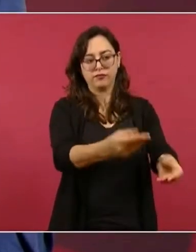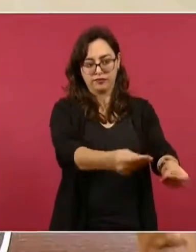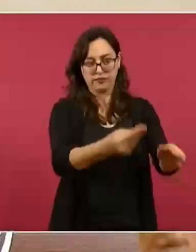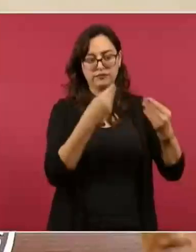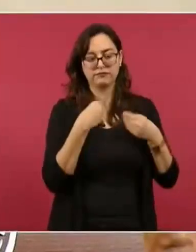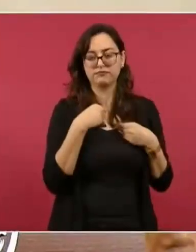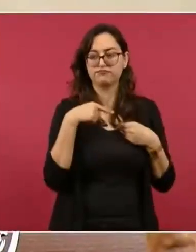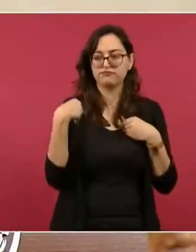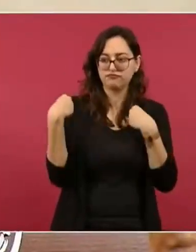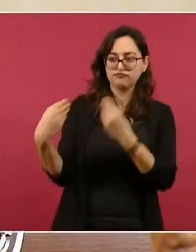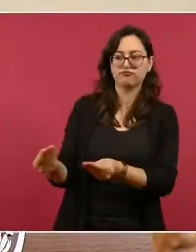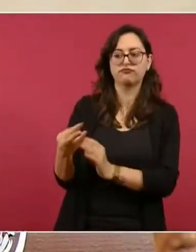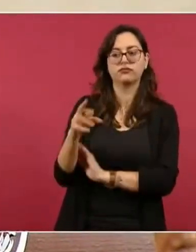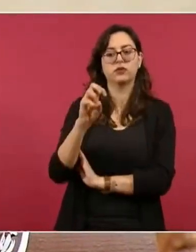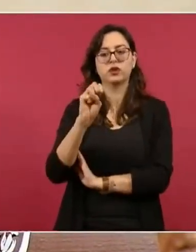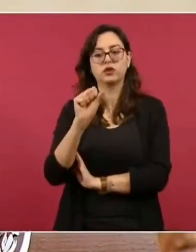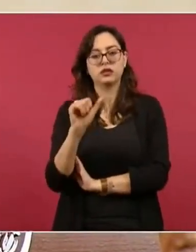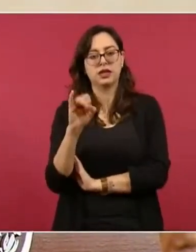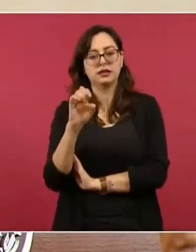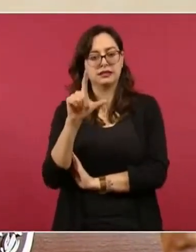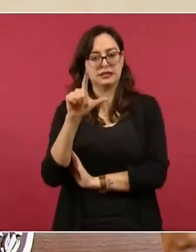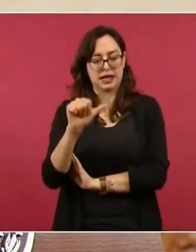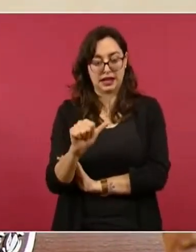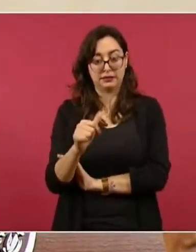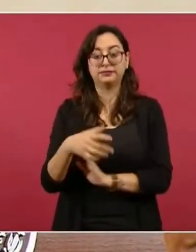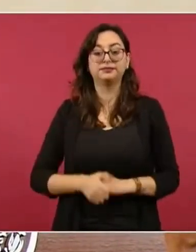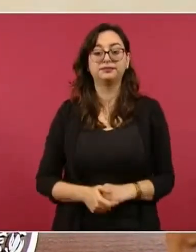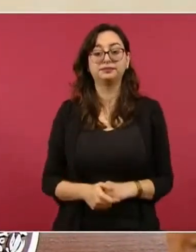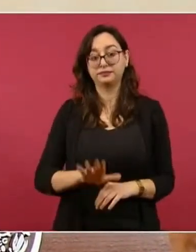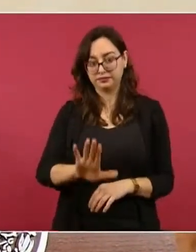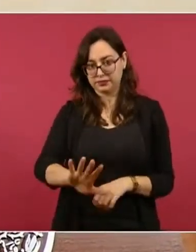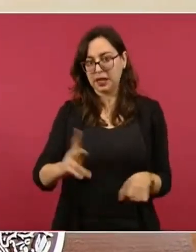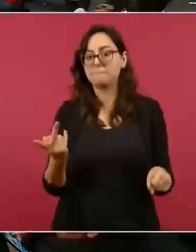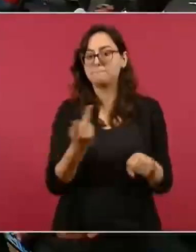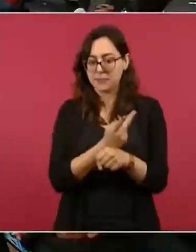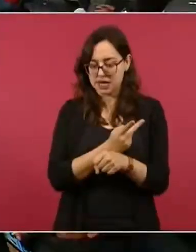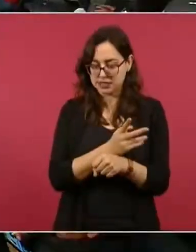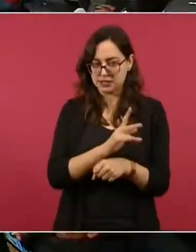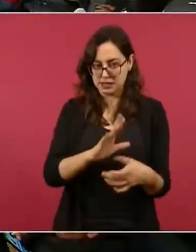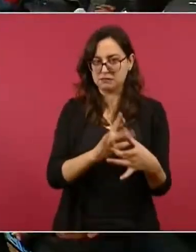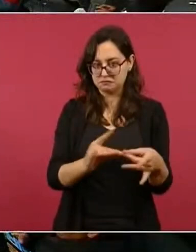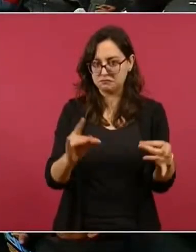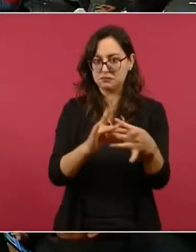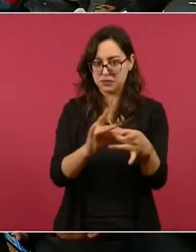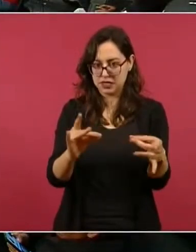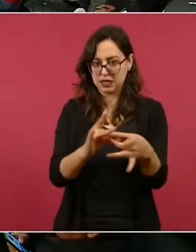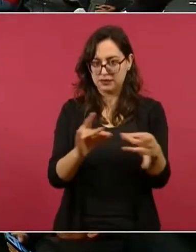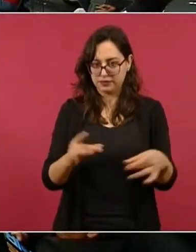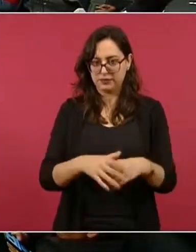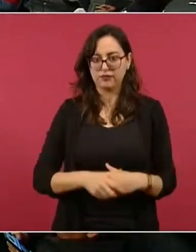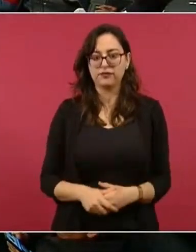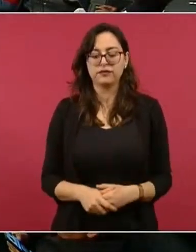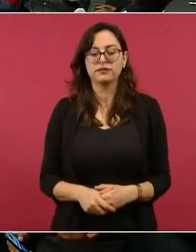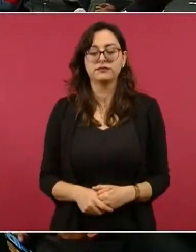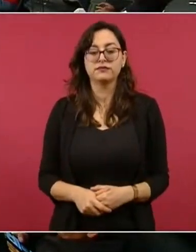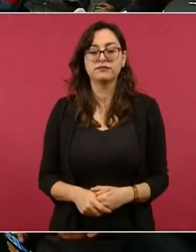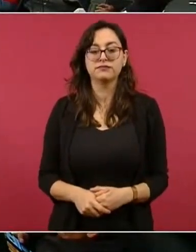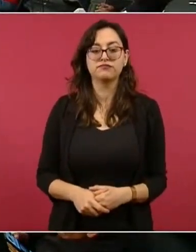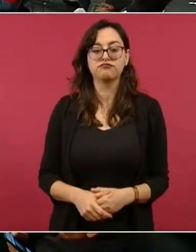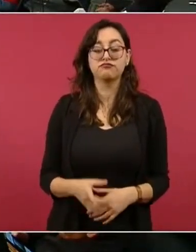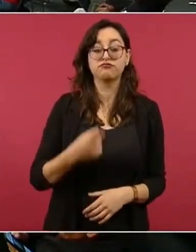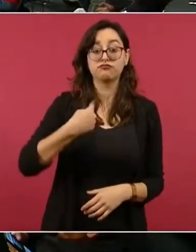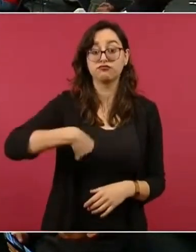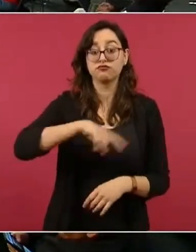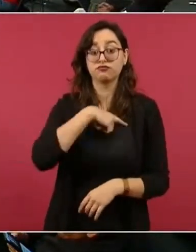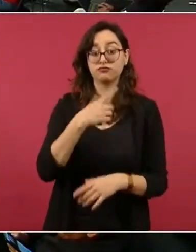lo está atendiendo. ¿Qué es lo que sucede? La que publicamos nosotros una